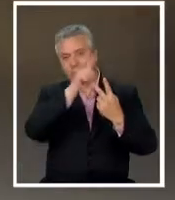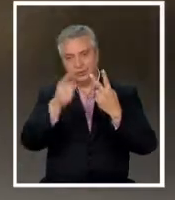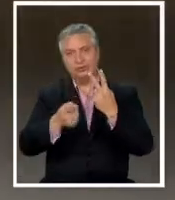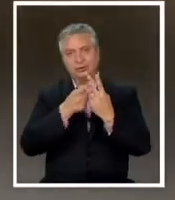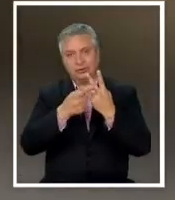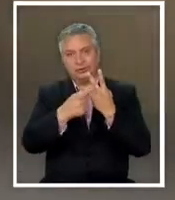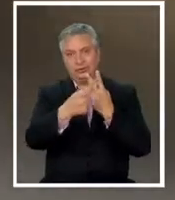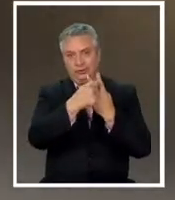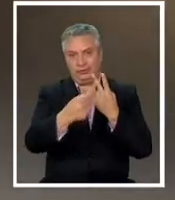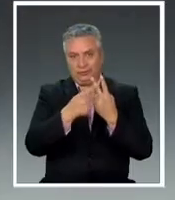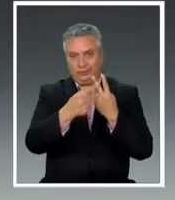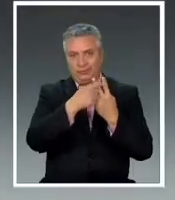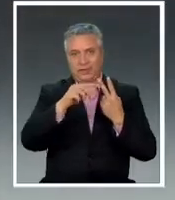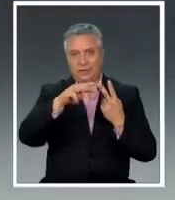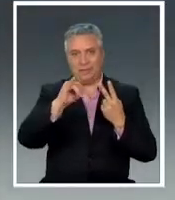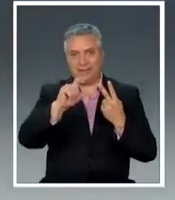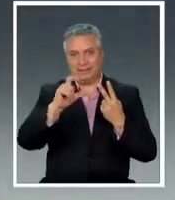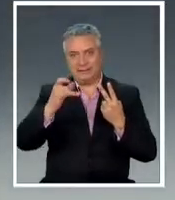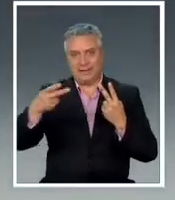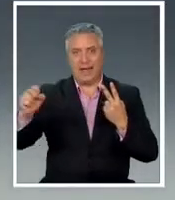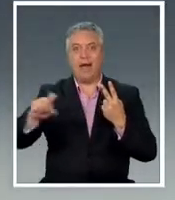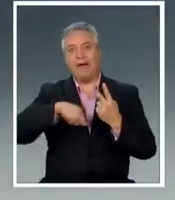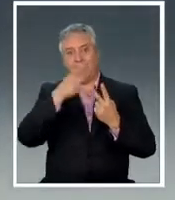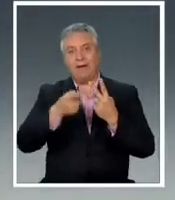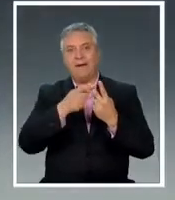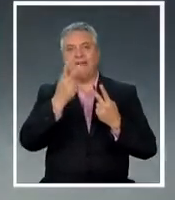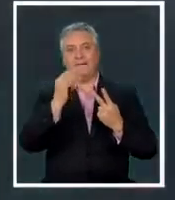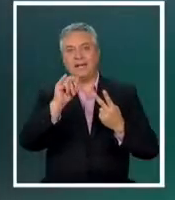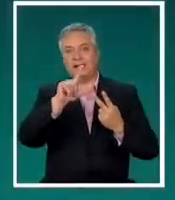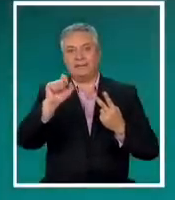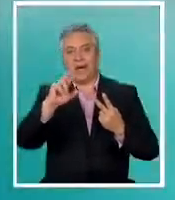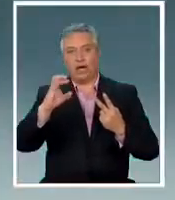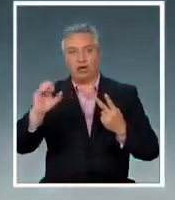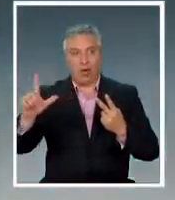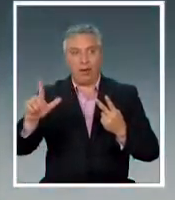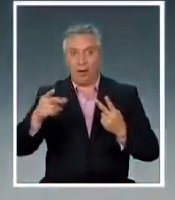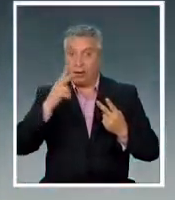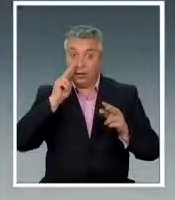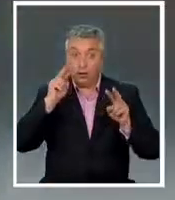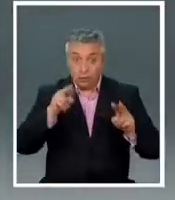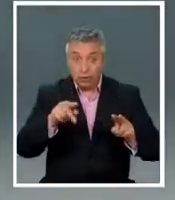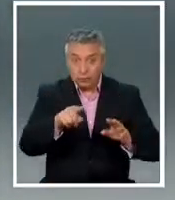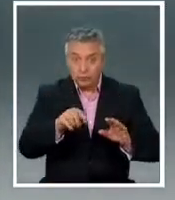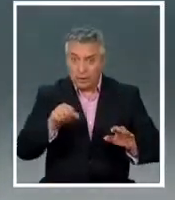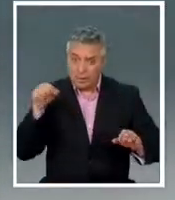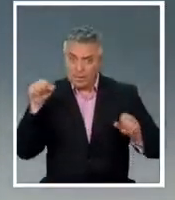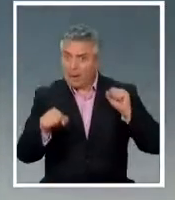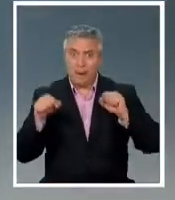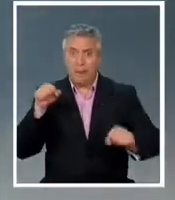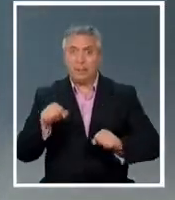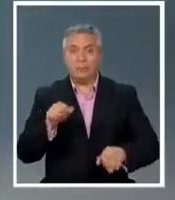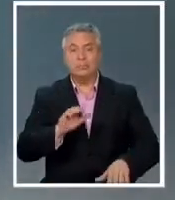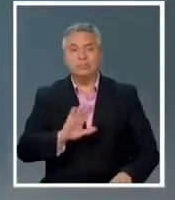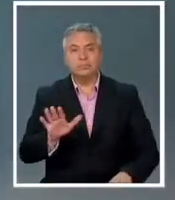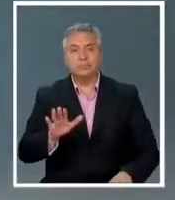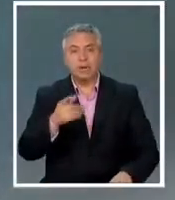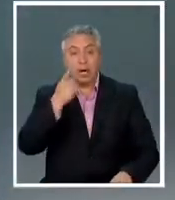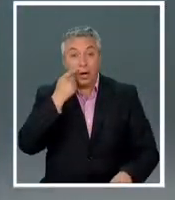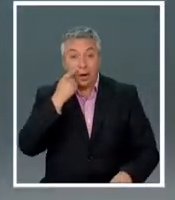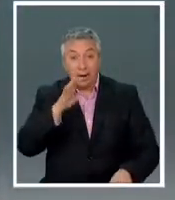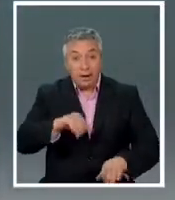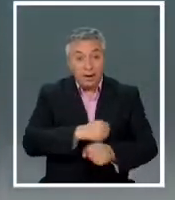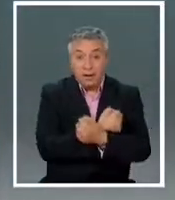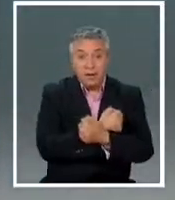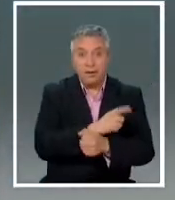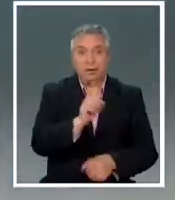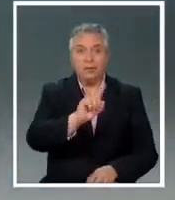segundo Villaruel y aunque las imágenes son elocuentes los agresores solo quedaron con firma mensual y